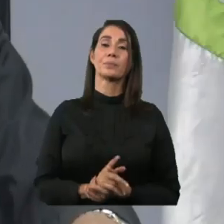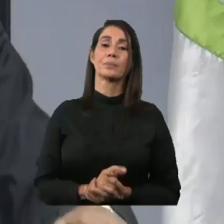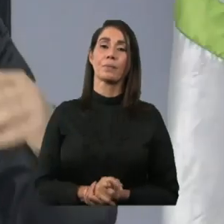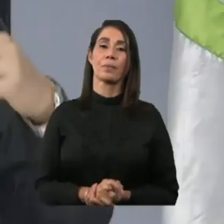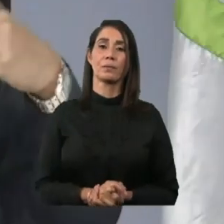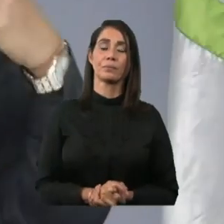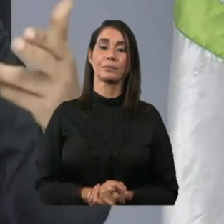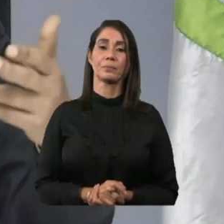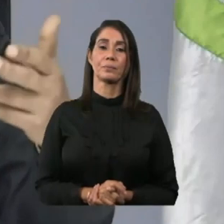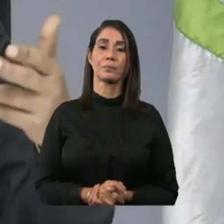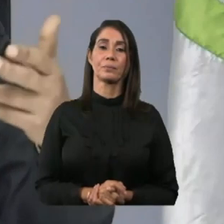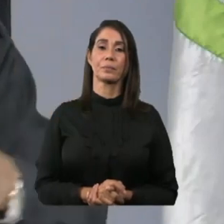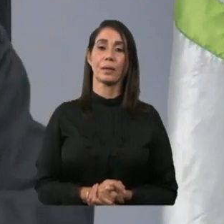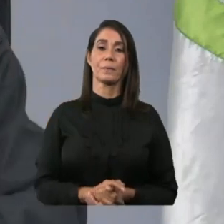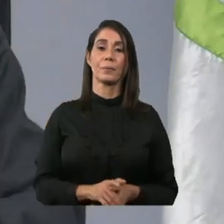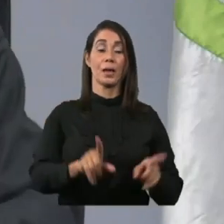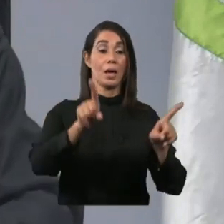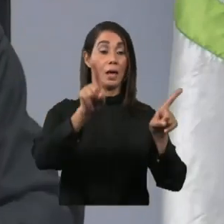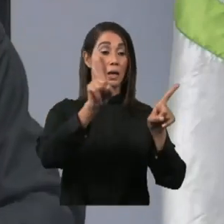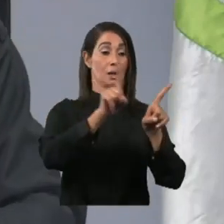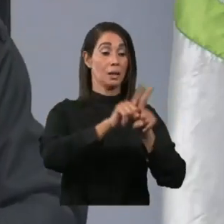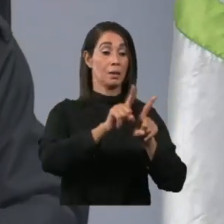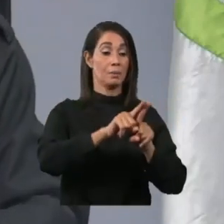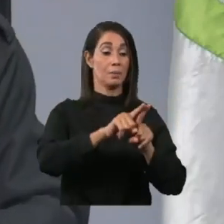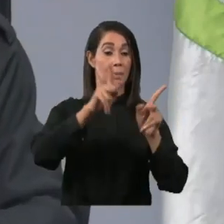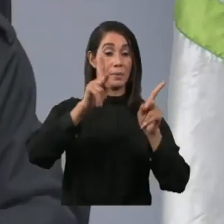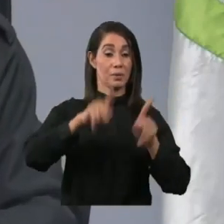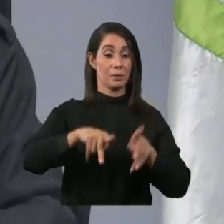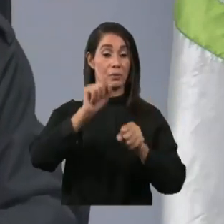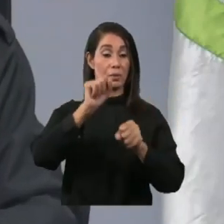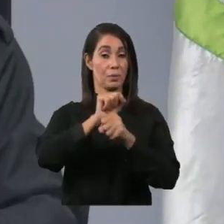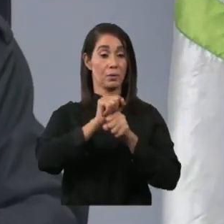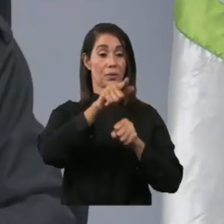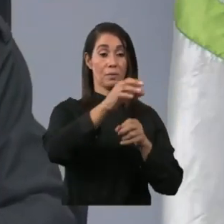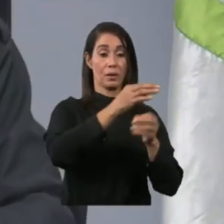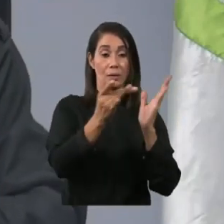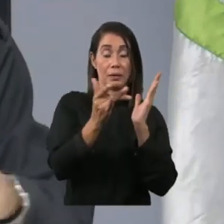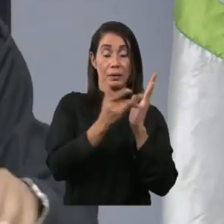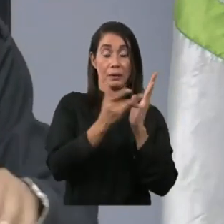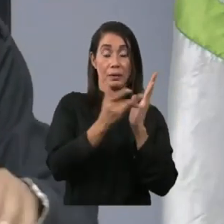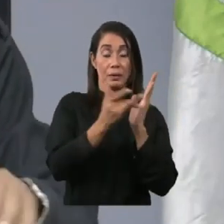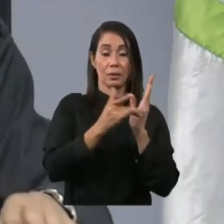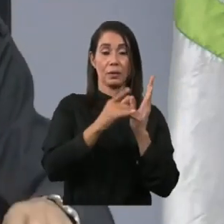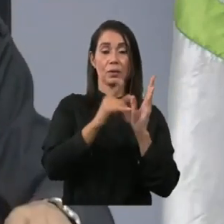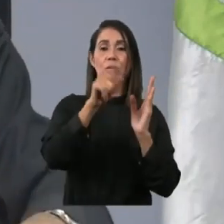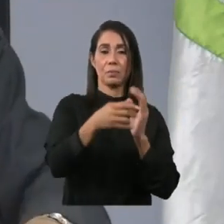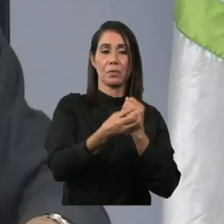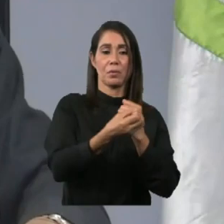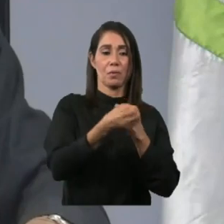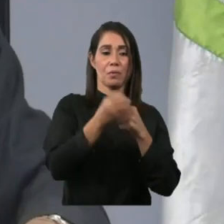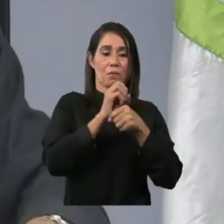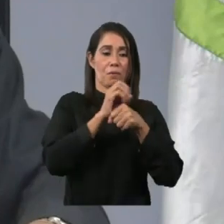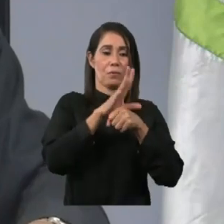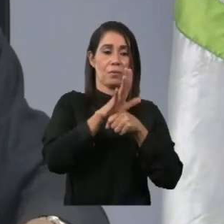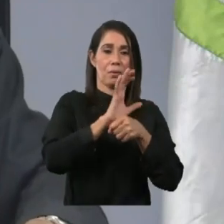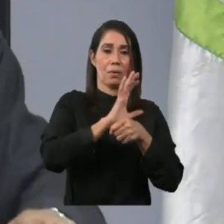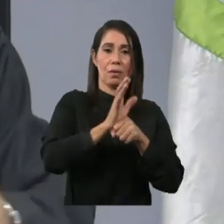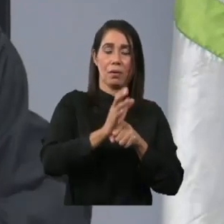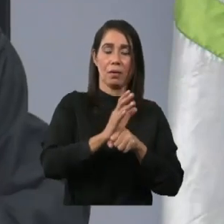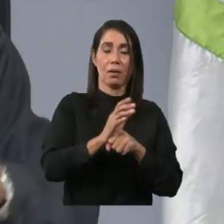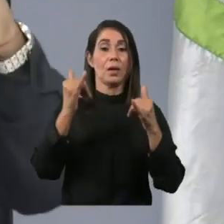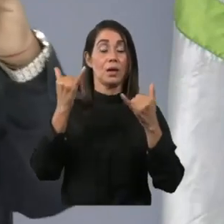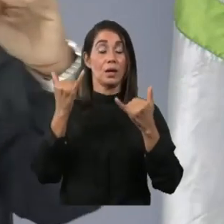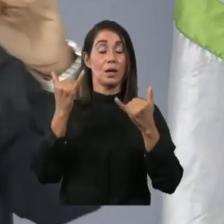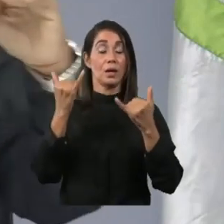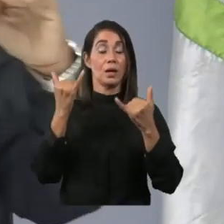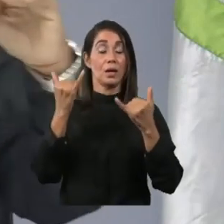afectada sino también los técnicos mismos nuestros han sido afectados por este proceso y al día de hoy